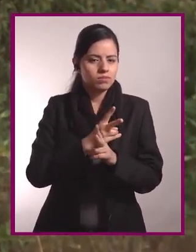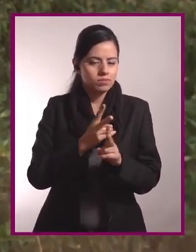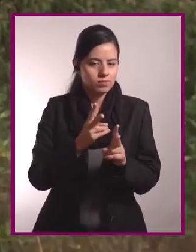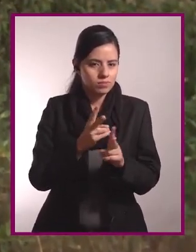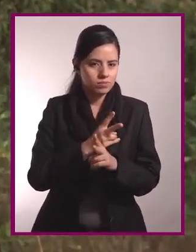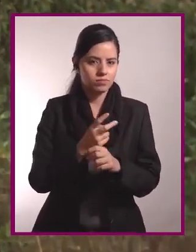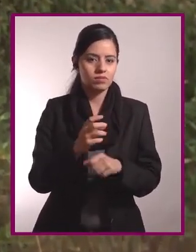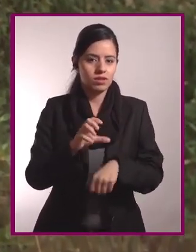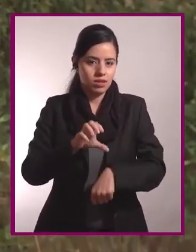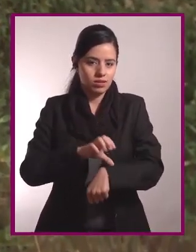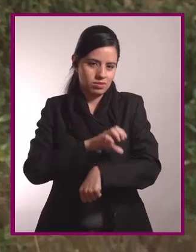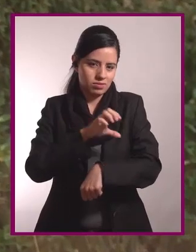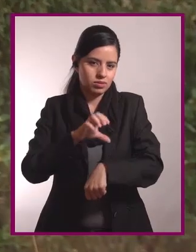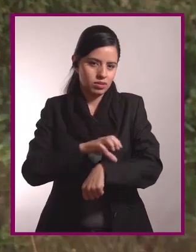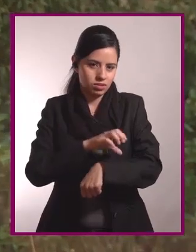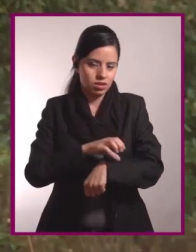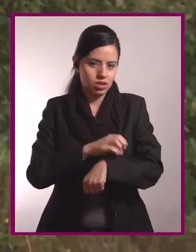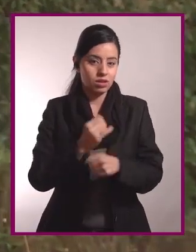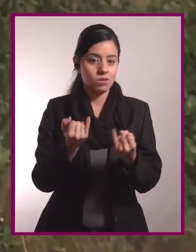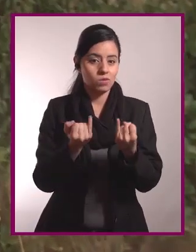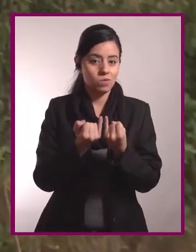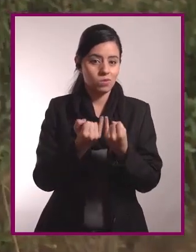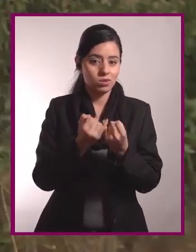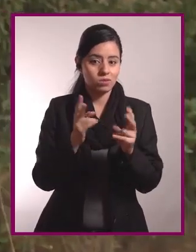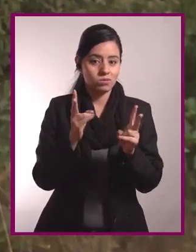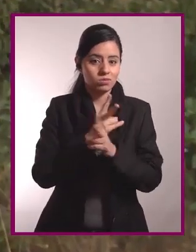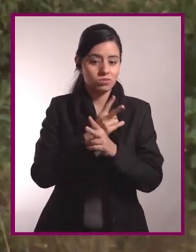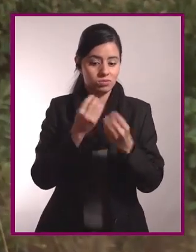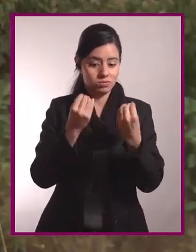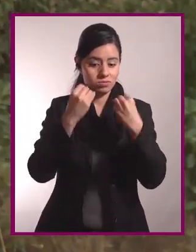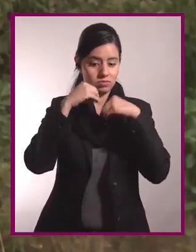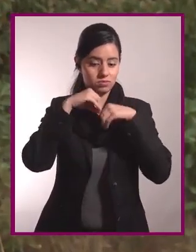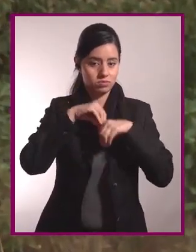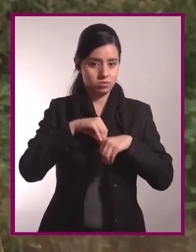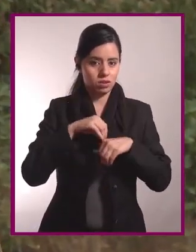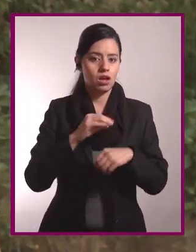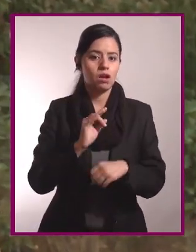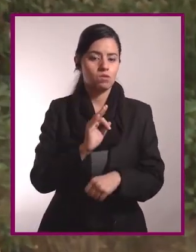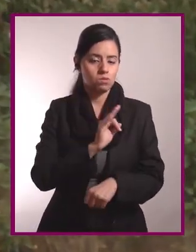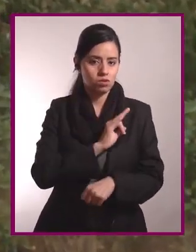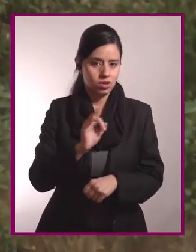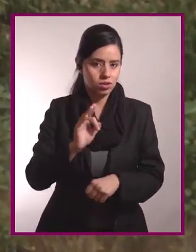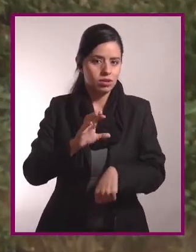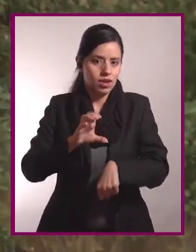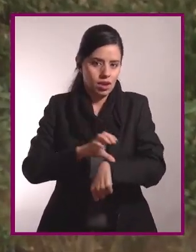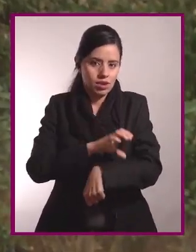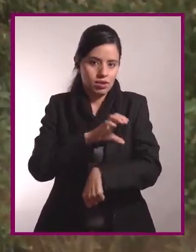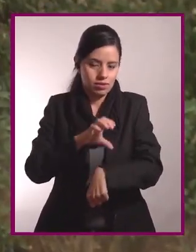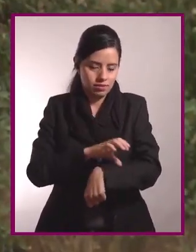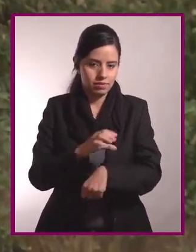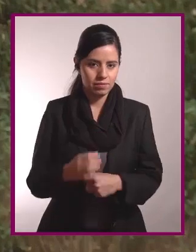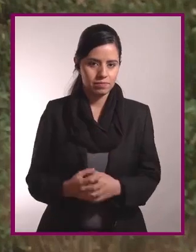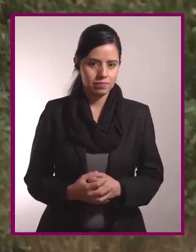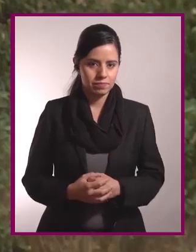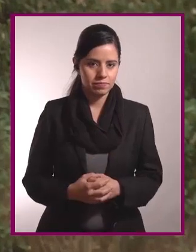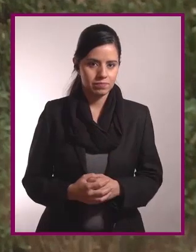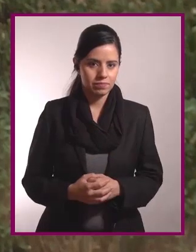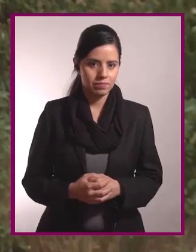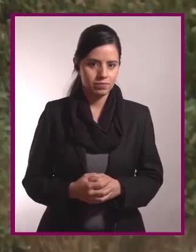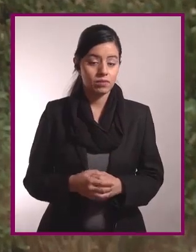también se alimenta de la cantidad de oxígeno que envías al músculo al momento de hacer la rutina de ejercicios.